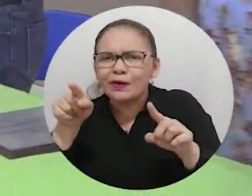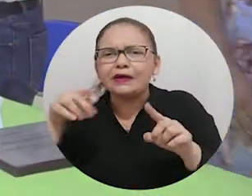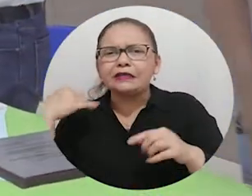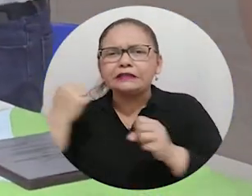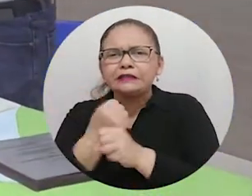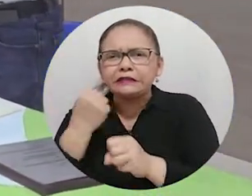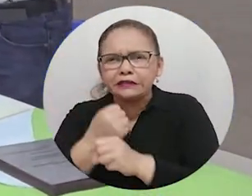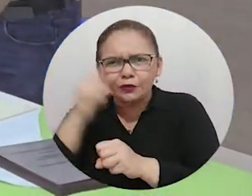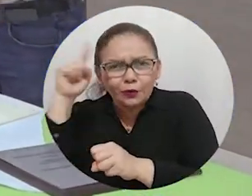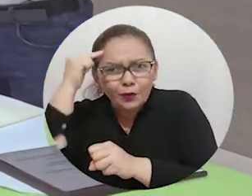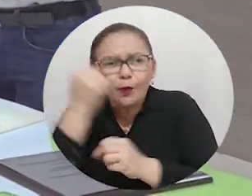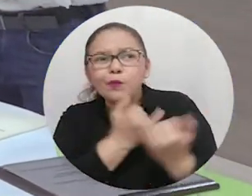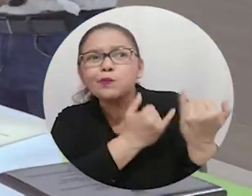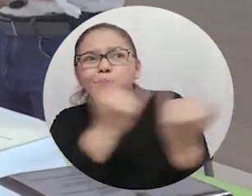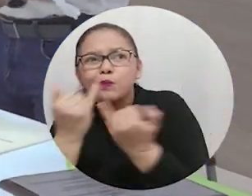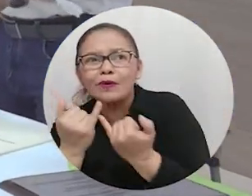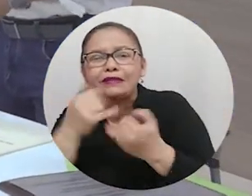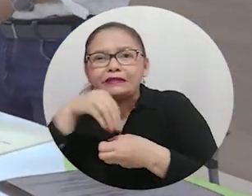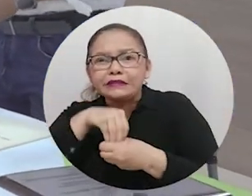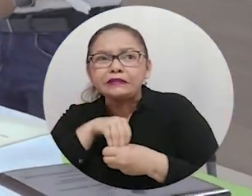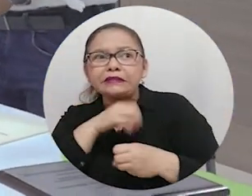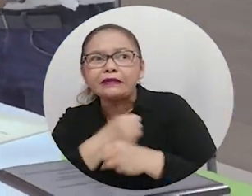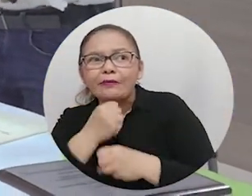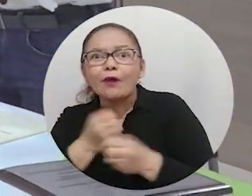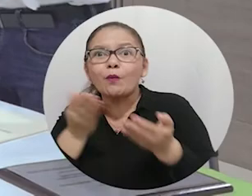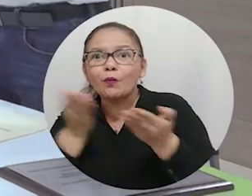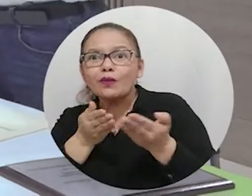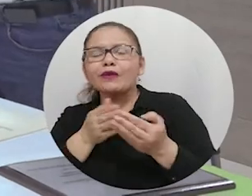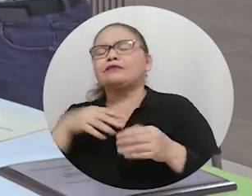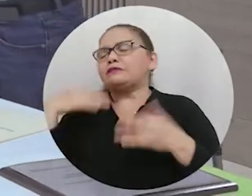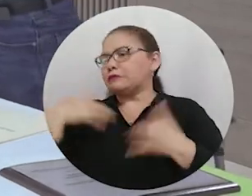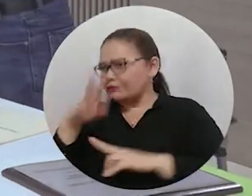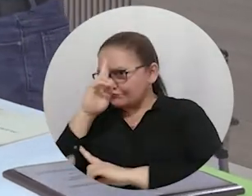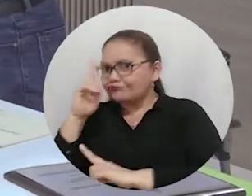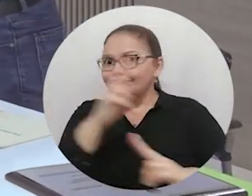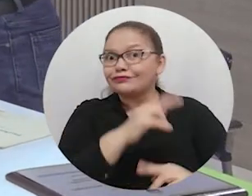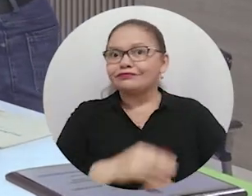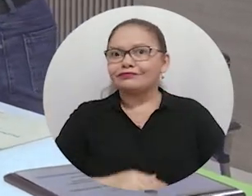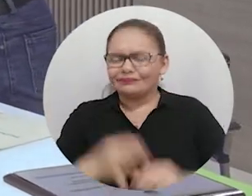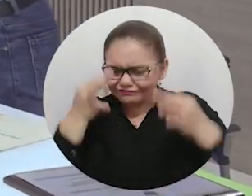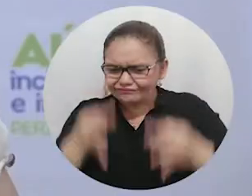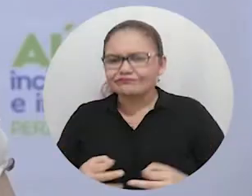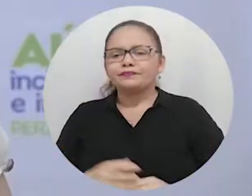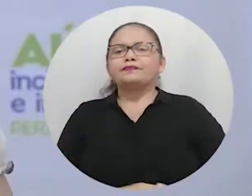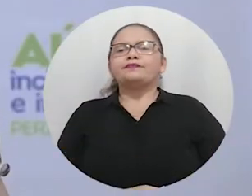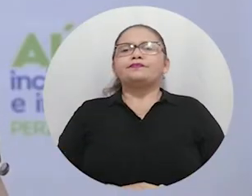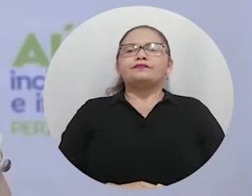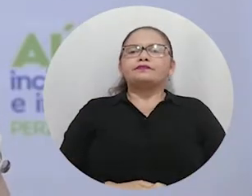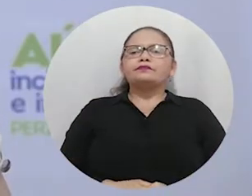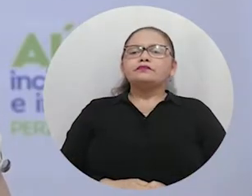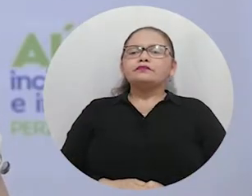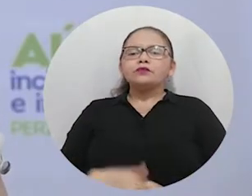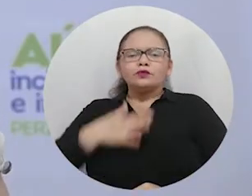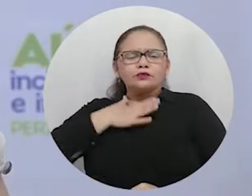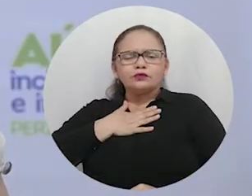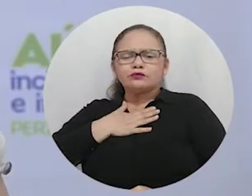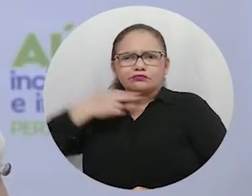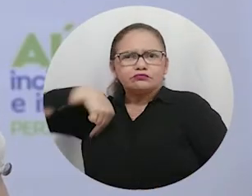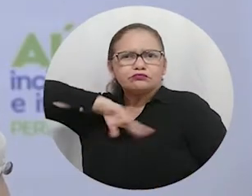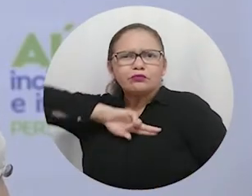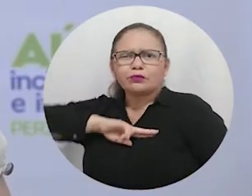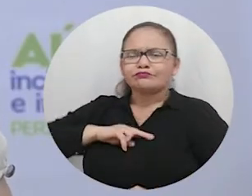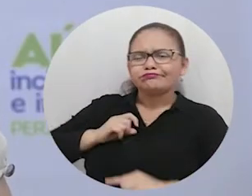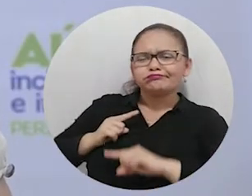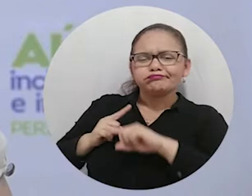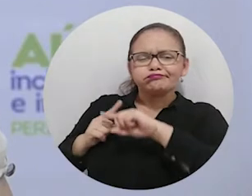todos los funcionarios merecen la oportunidad de tener un reconocimiento dentro de la institución. Esto es un trabajo en equipo. En verdad que